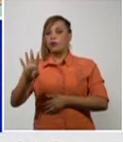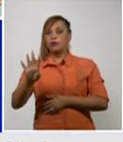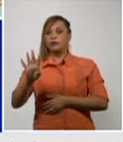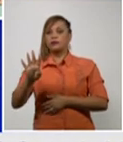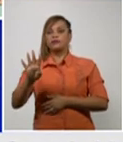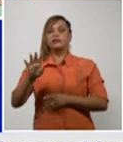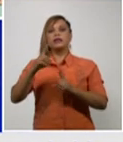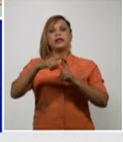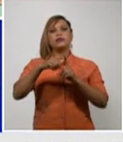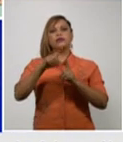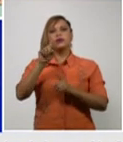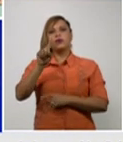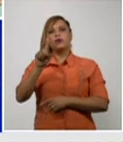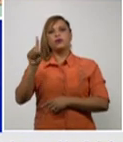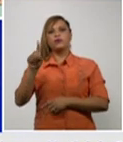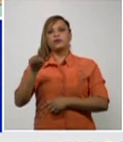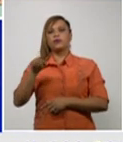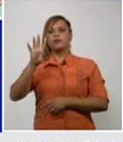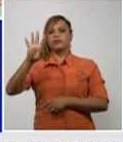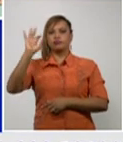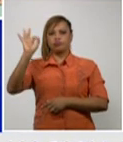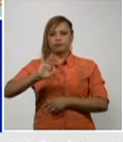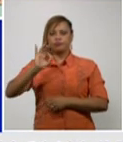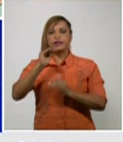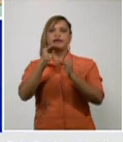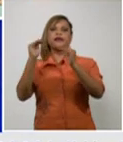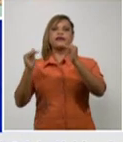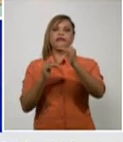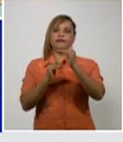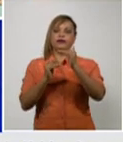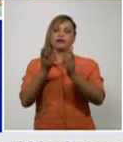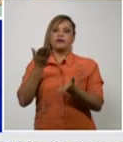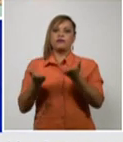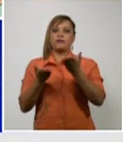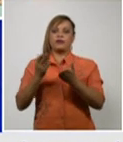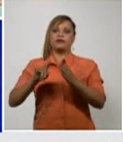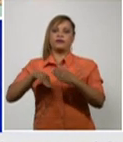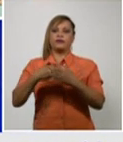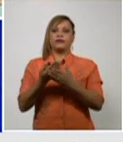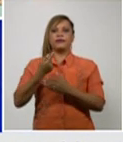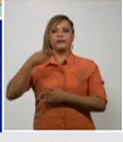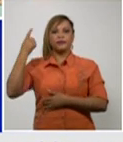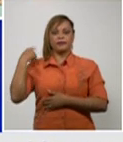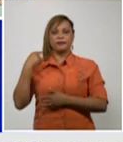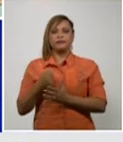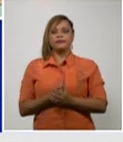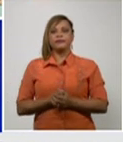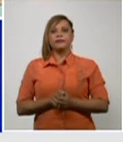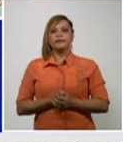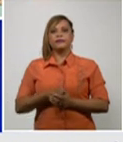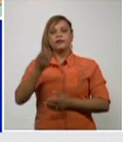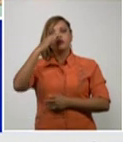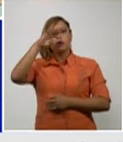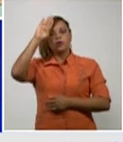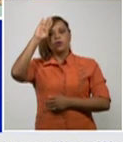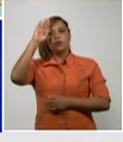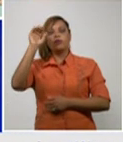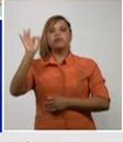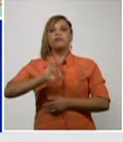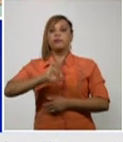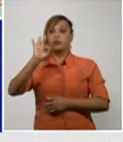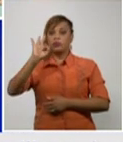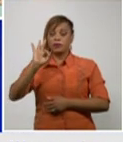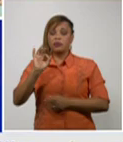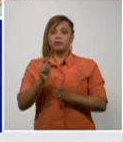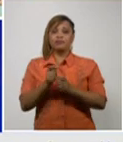con 11,4 inferior a la del día de ayer Cuba con una tasa que se incrementa en